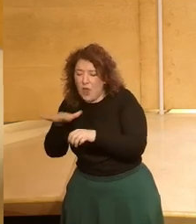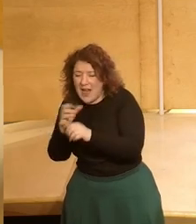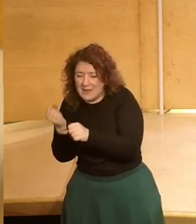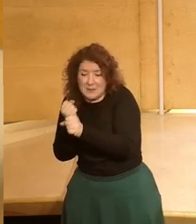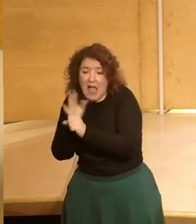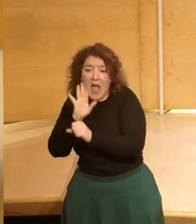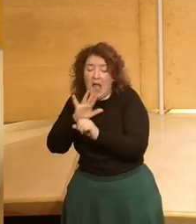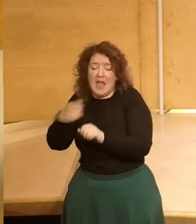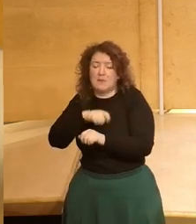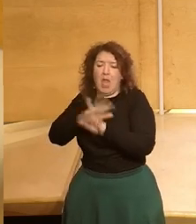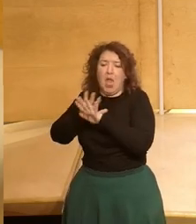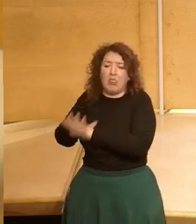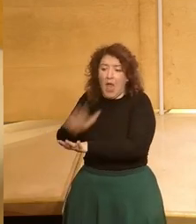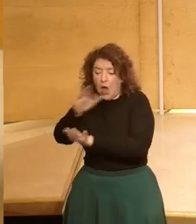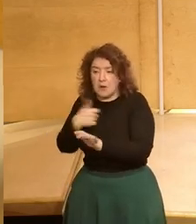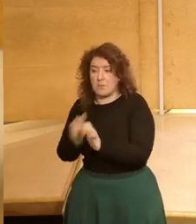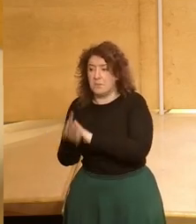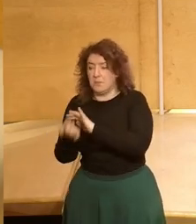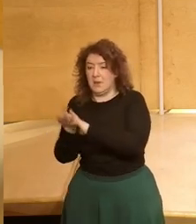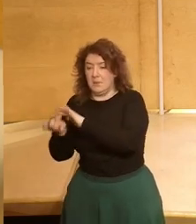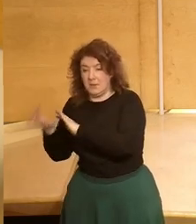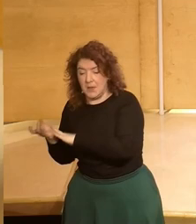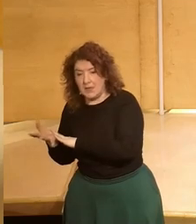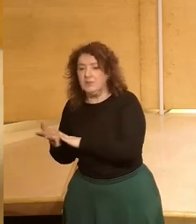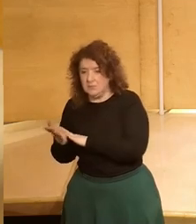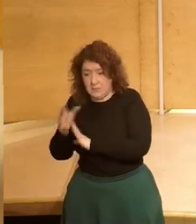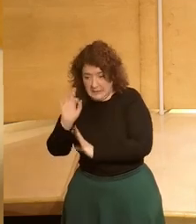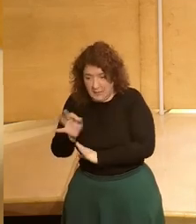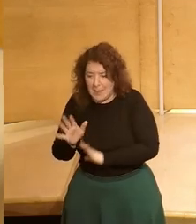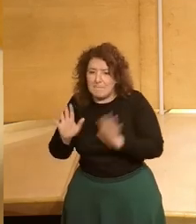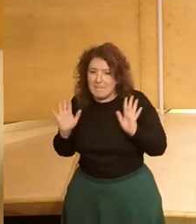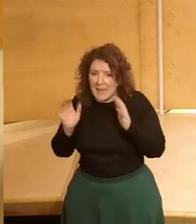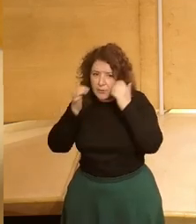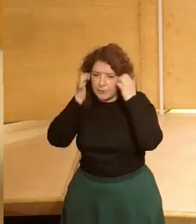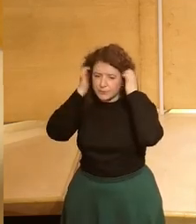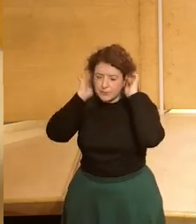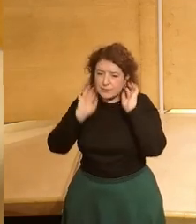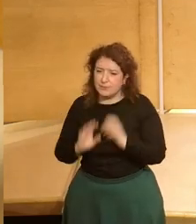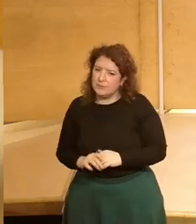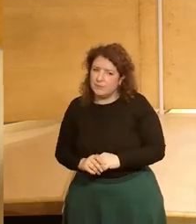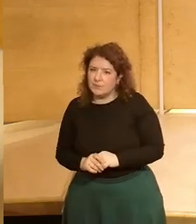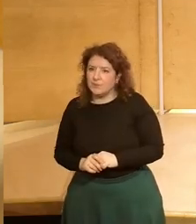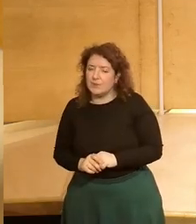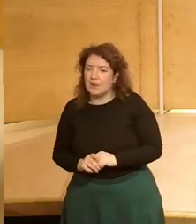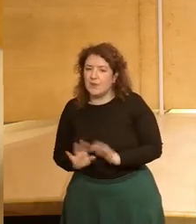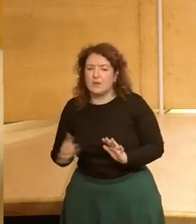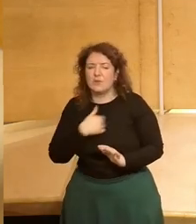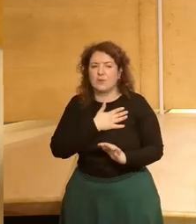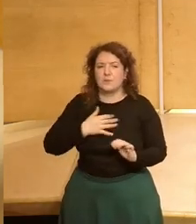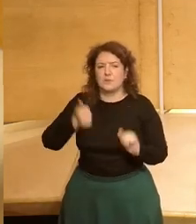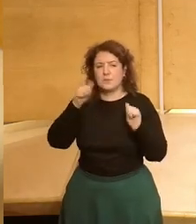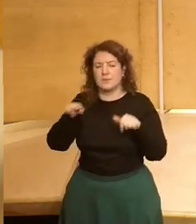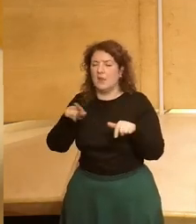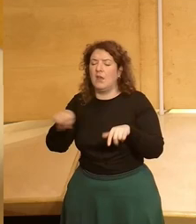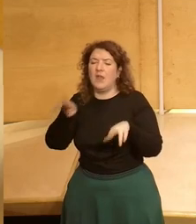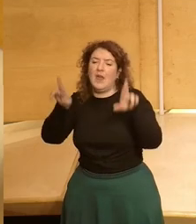economía que hasta ahora España parecía que ni existían y figuraban los mapas es cierto pero yo no me gustaría irme de aquí no lanzando un mensaje